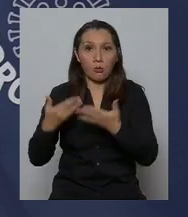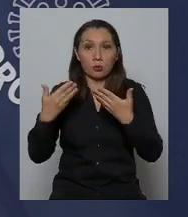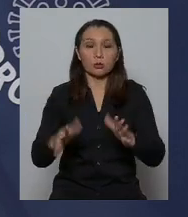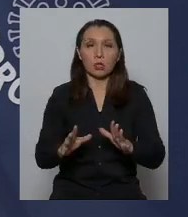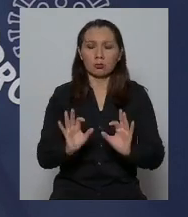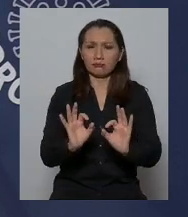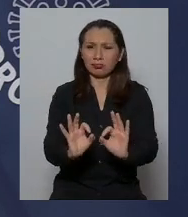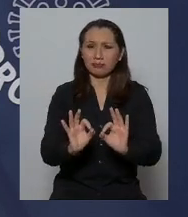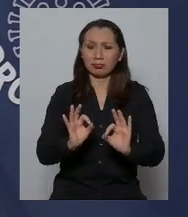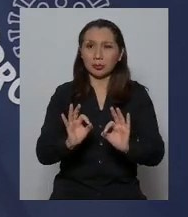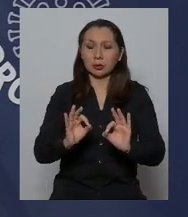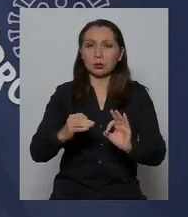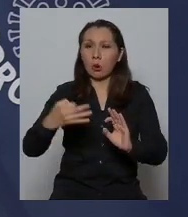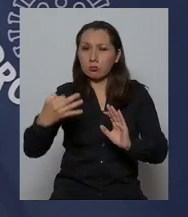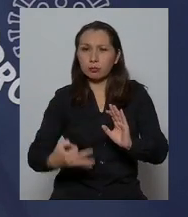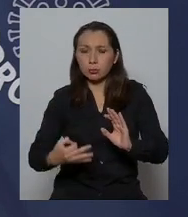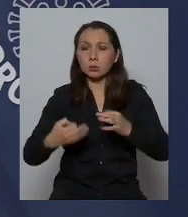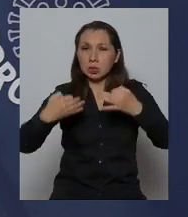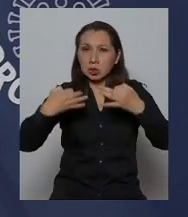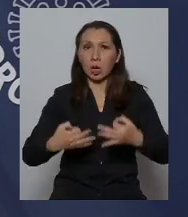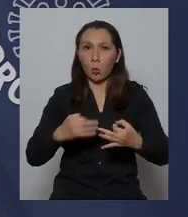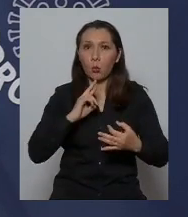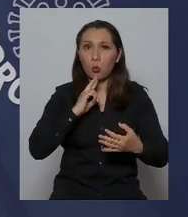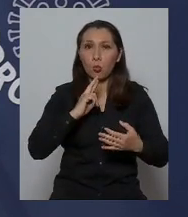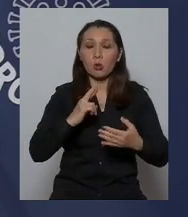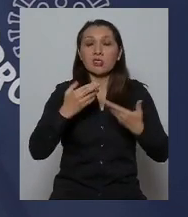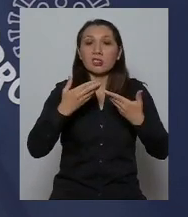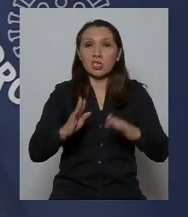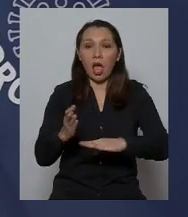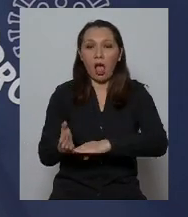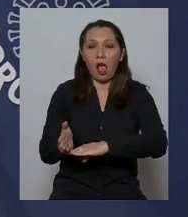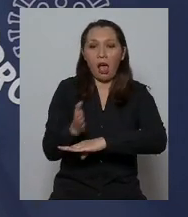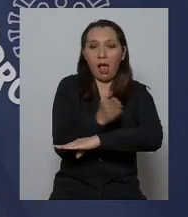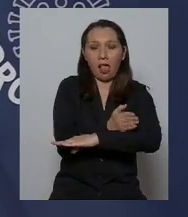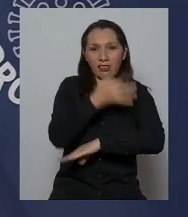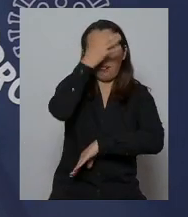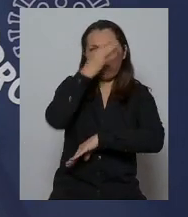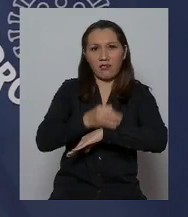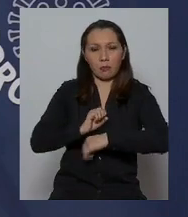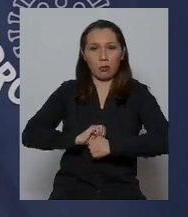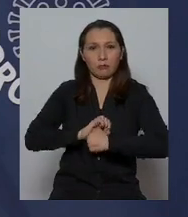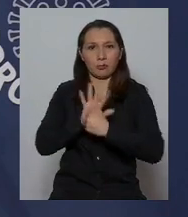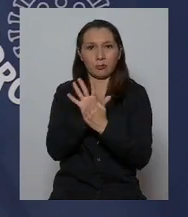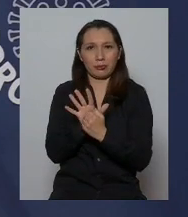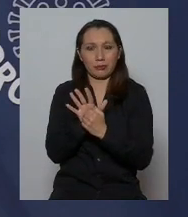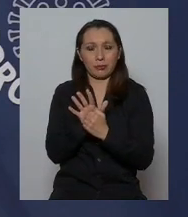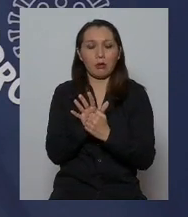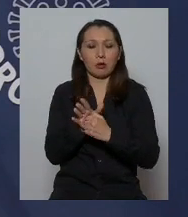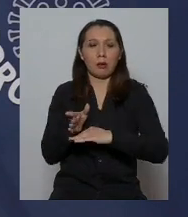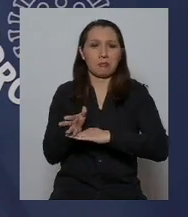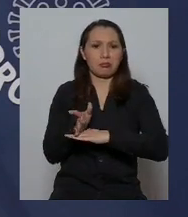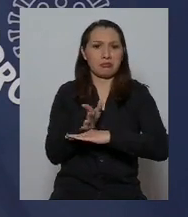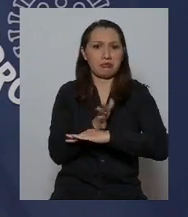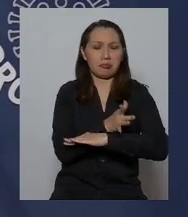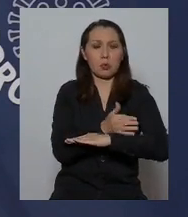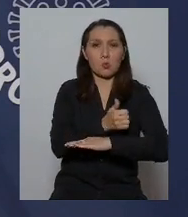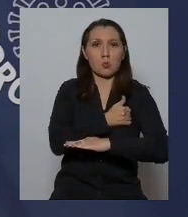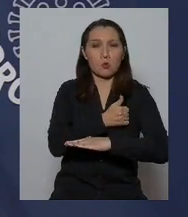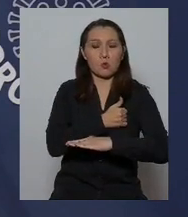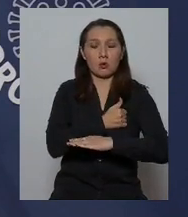con altísima probabilidad ya tuvieron la infección por coronavirus